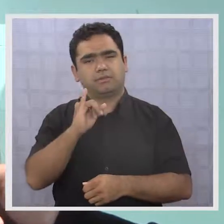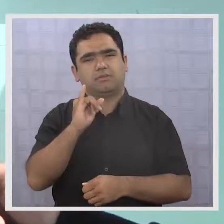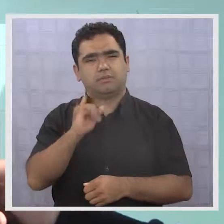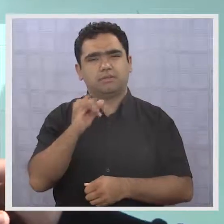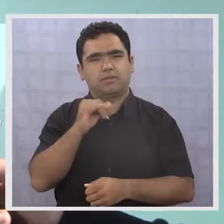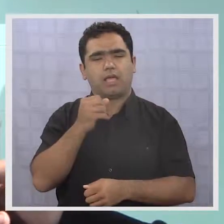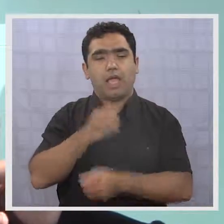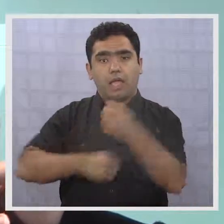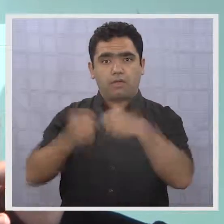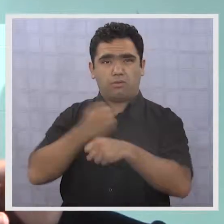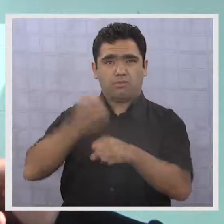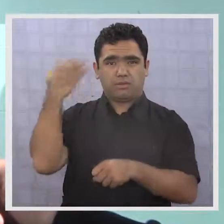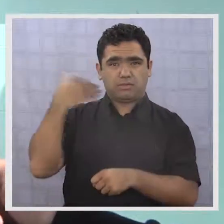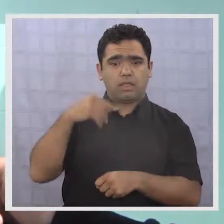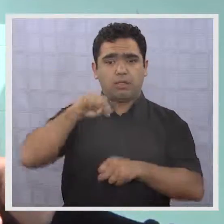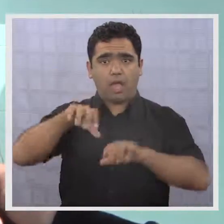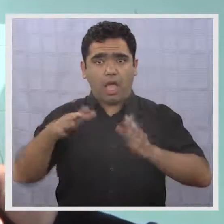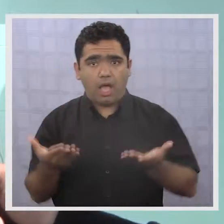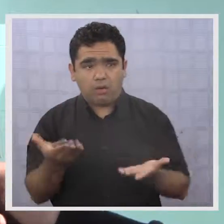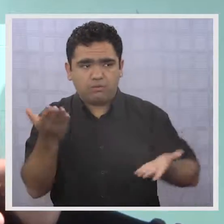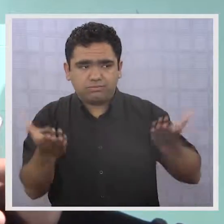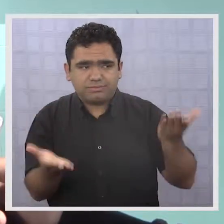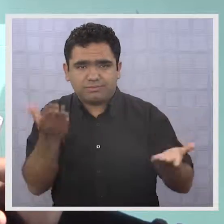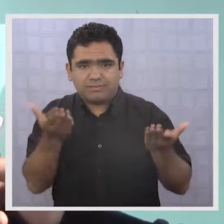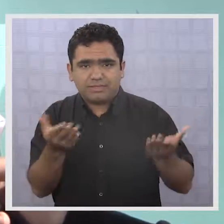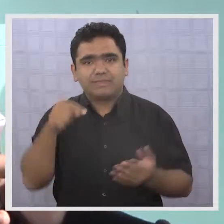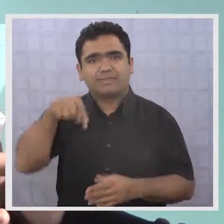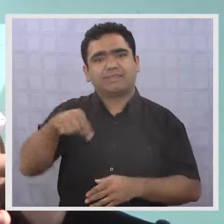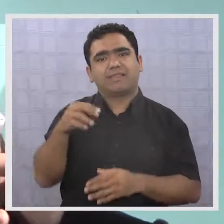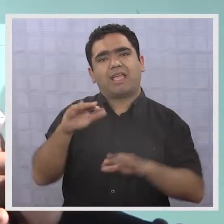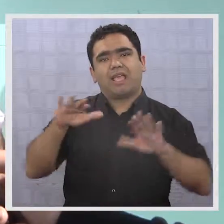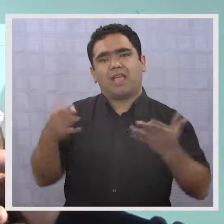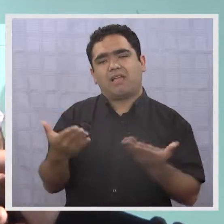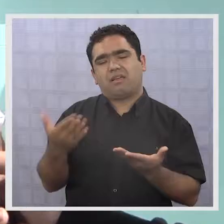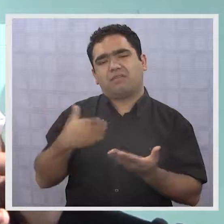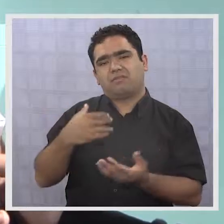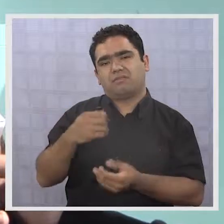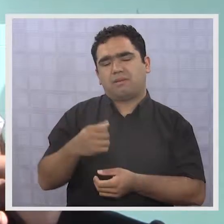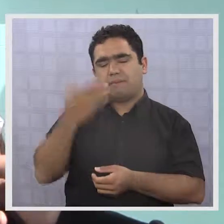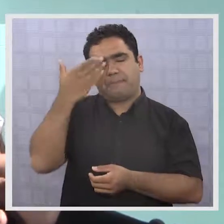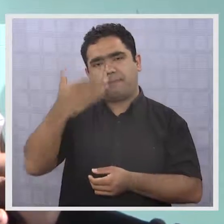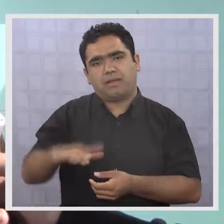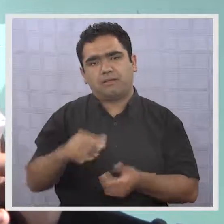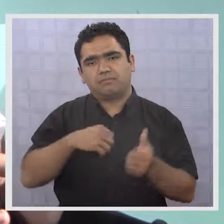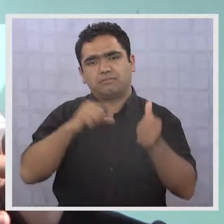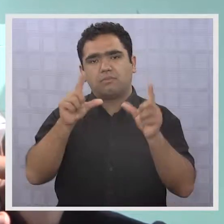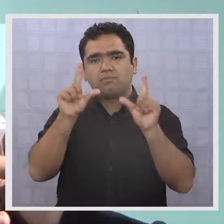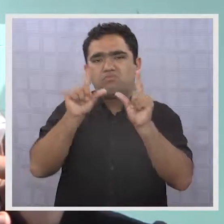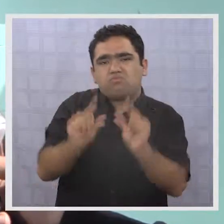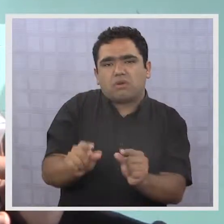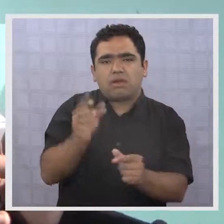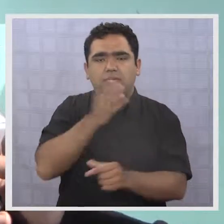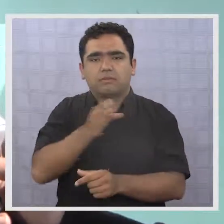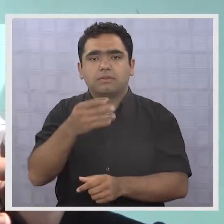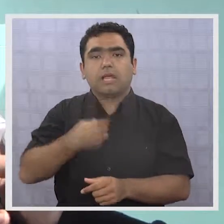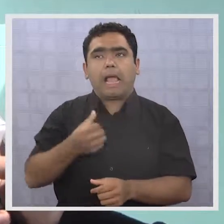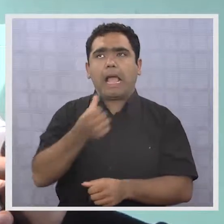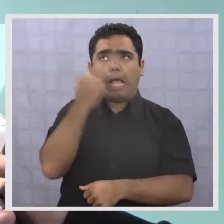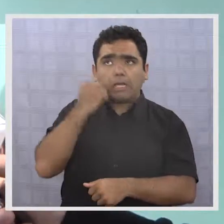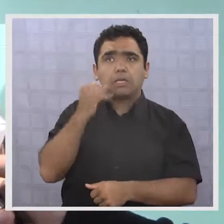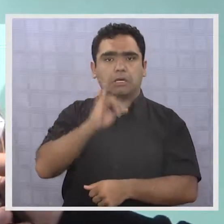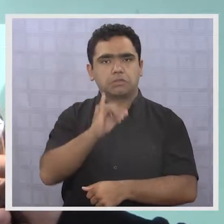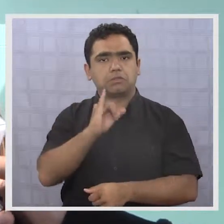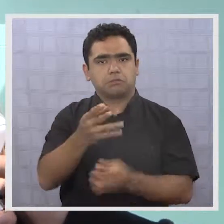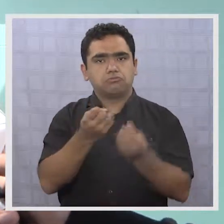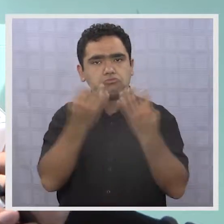ya, en este tiempo ya estábamos 100%, igual ayer llegó mucha gente. ¿Y ahora,